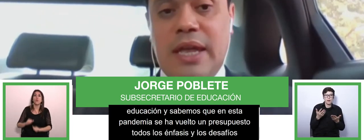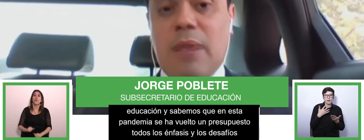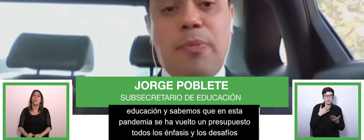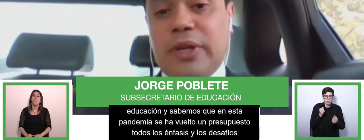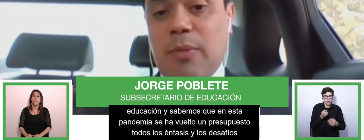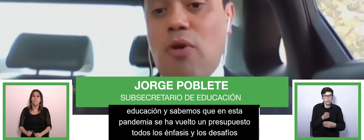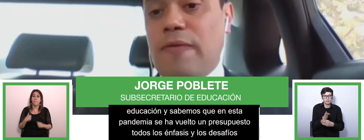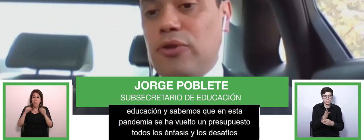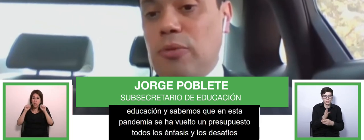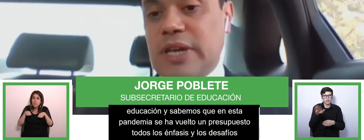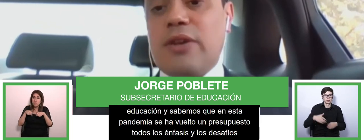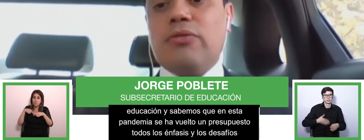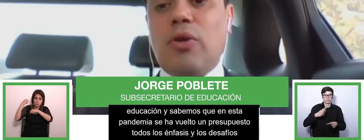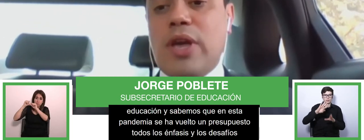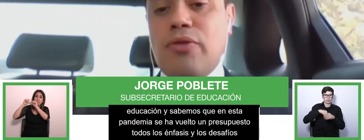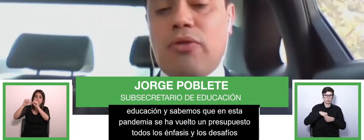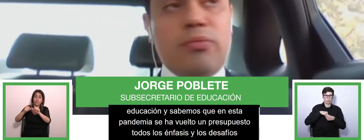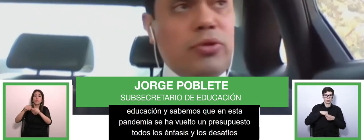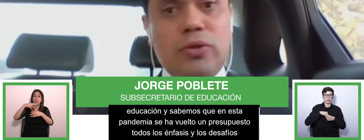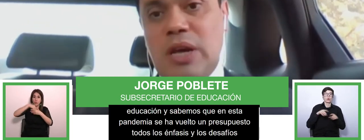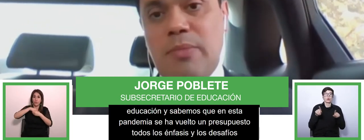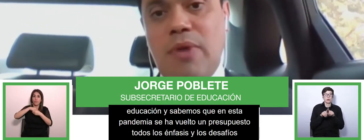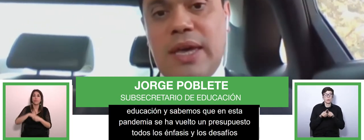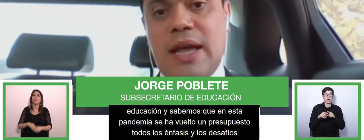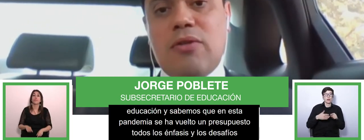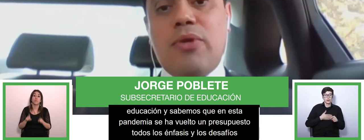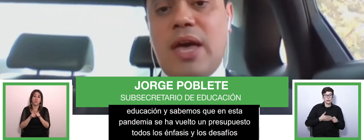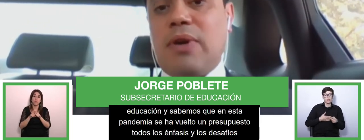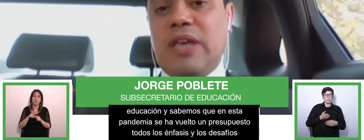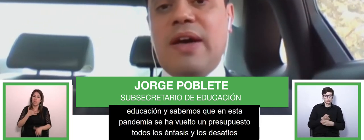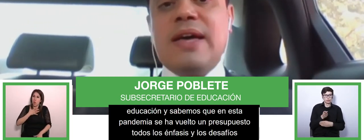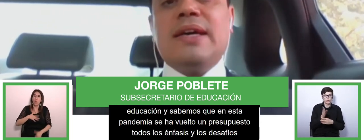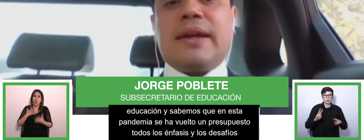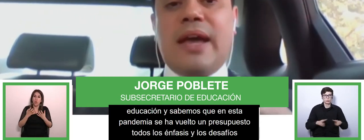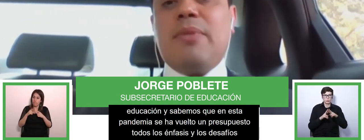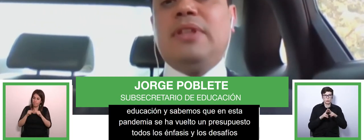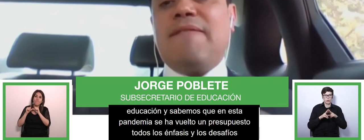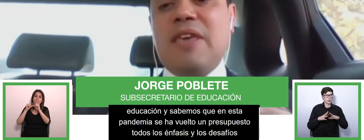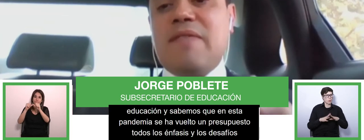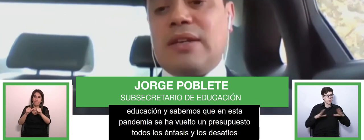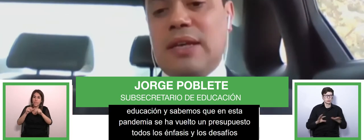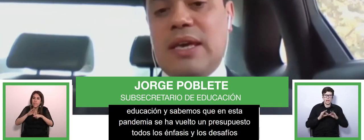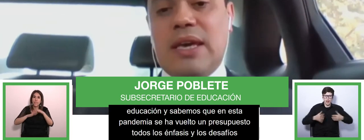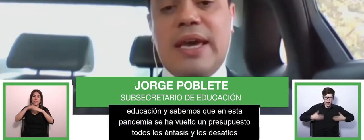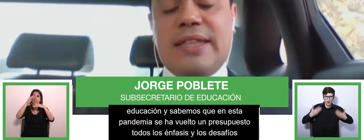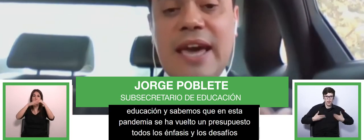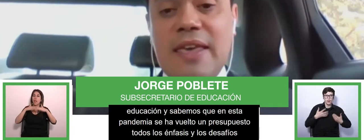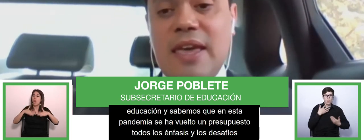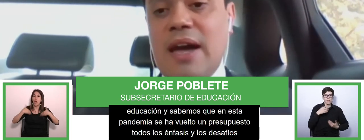queremos de este modo en el fondo seguir contribuyendo con mucho entusiasmo a que las comunidades educativas realmente vivan